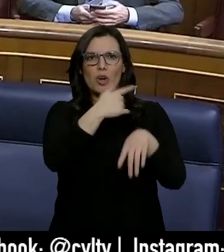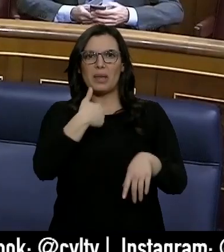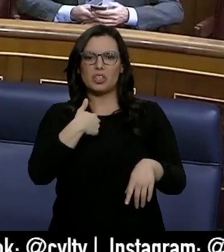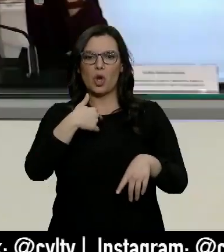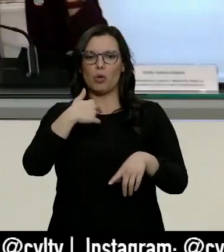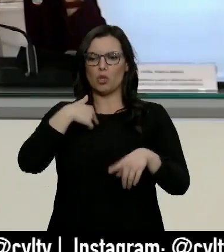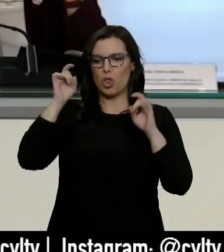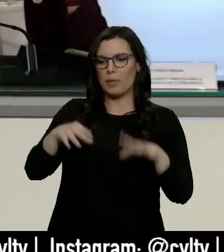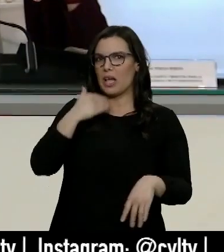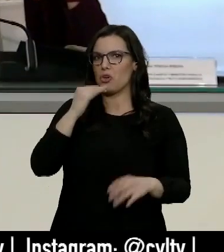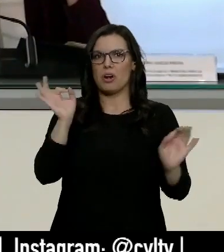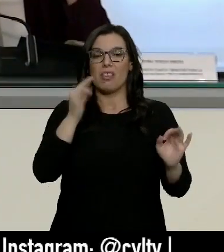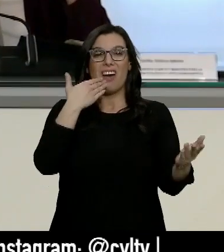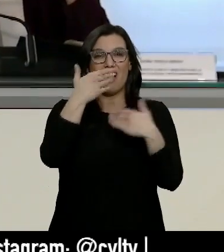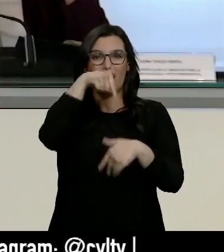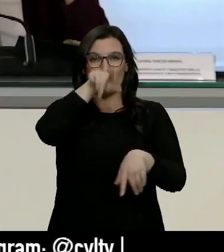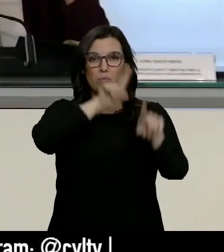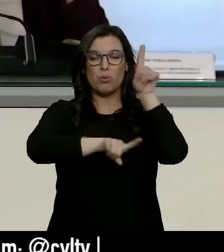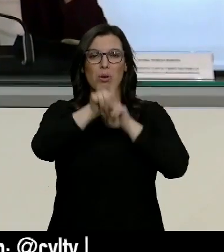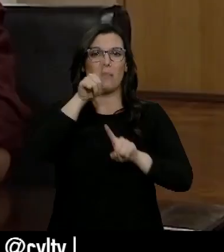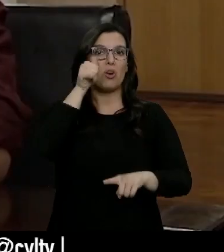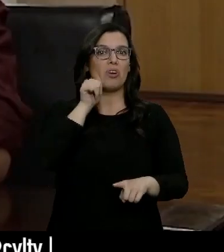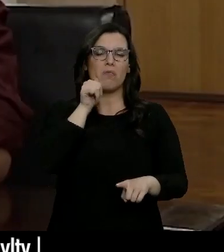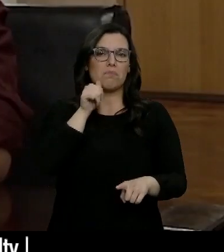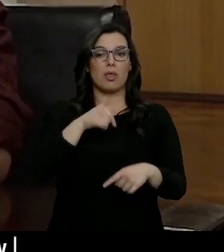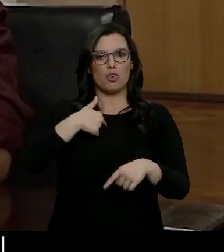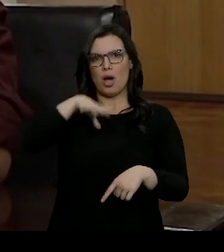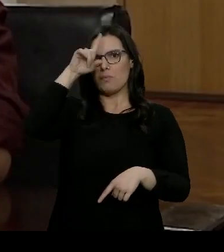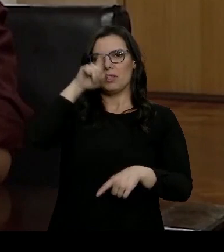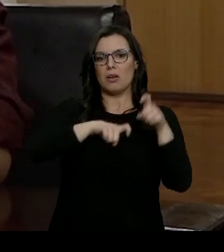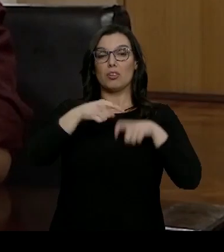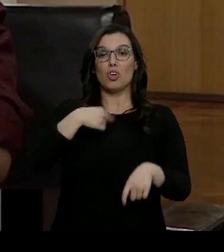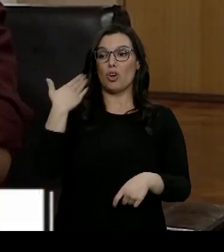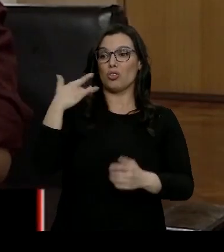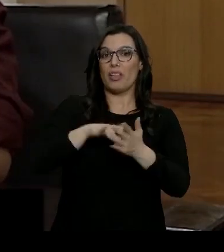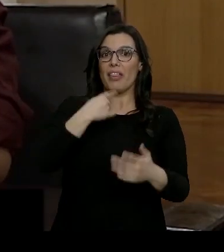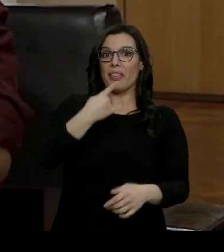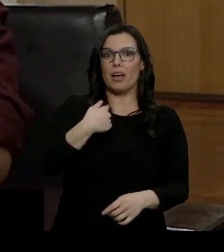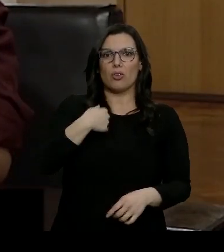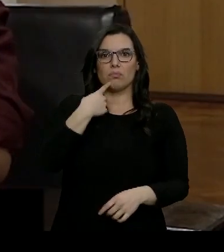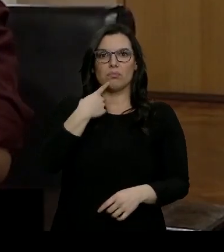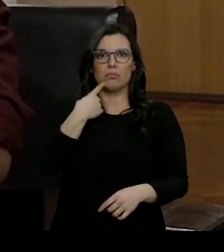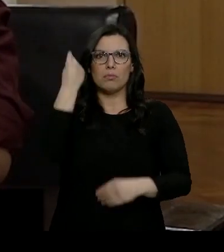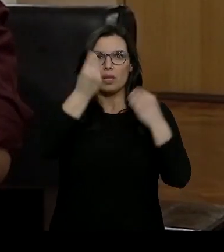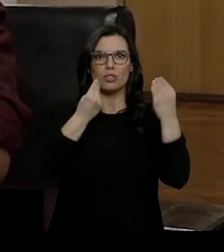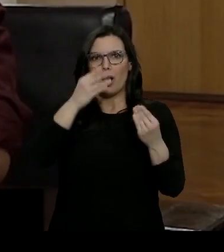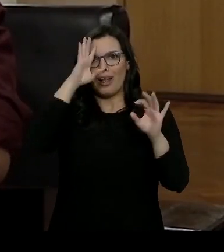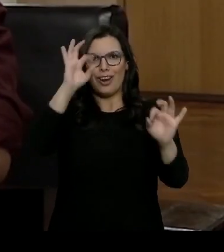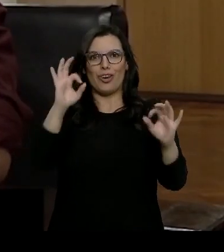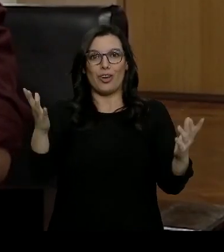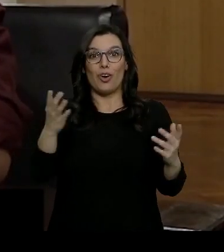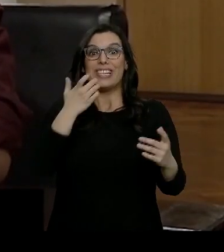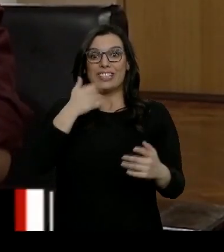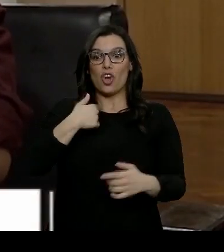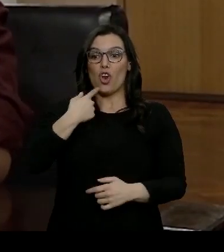hablado con Pedro Sánchez sobre esta polémica de la que no hace propósito de enmienda. Y creo que lo que dije el otro día es una obviedad y el hecho de que